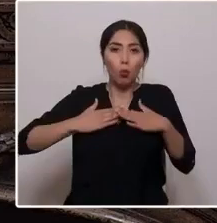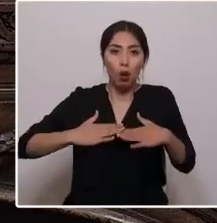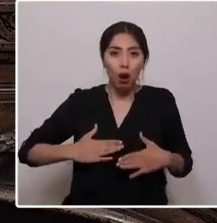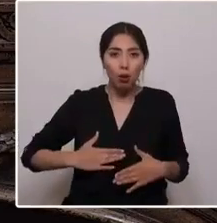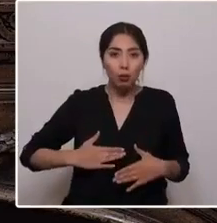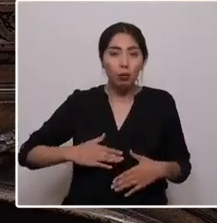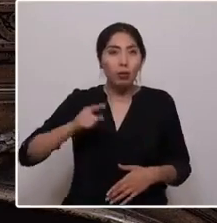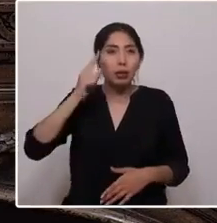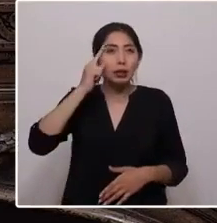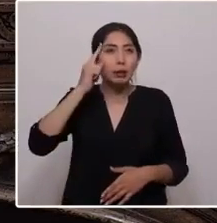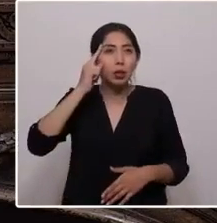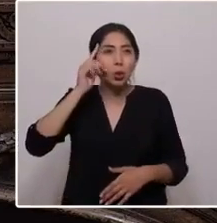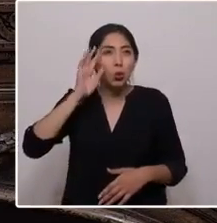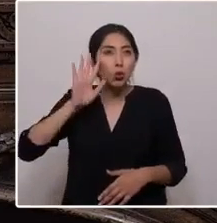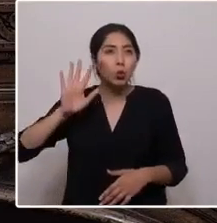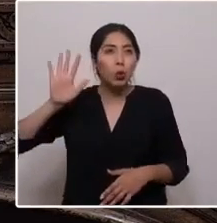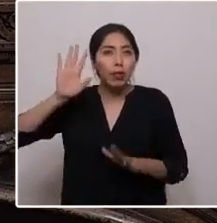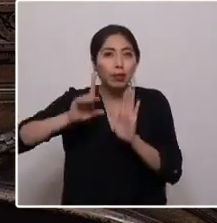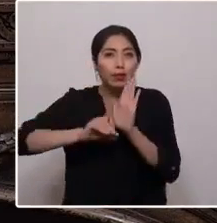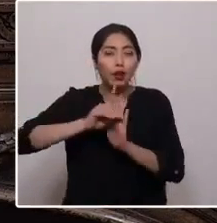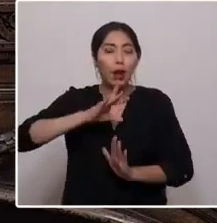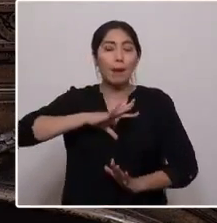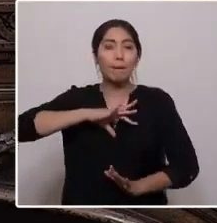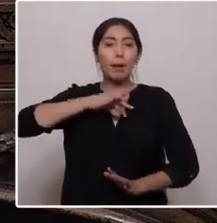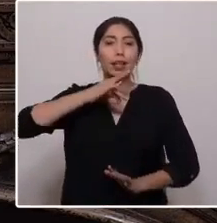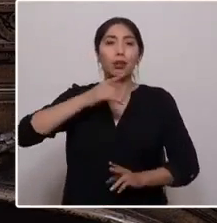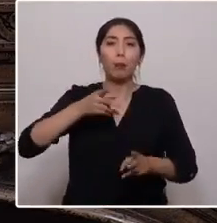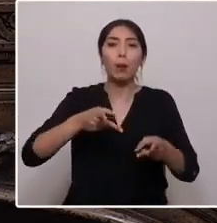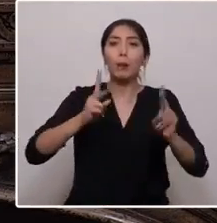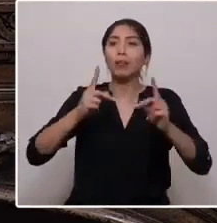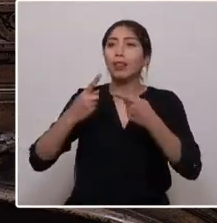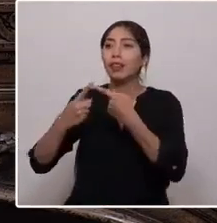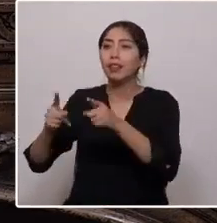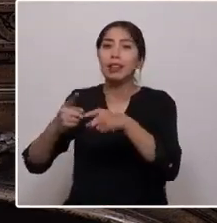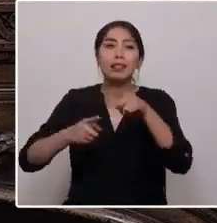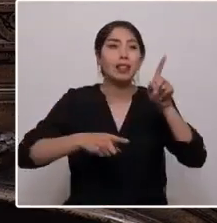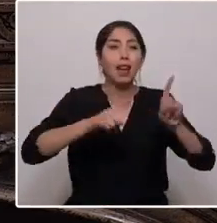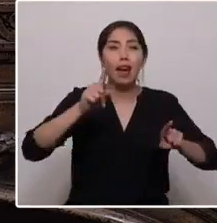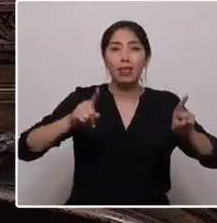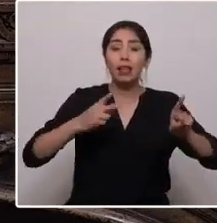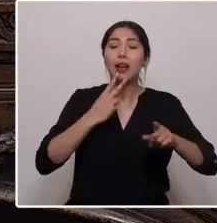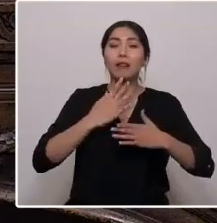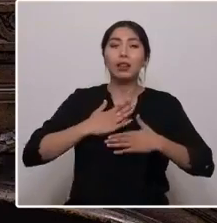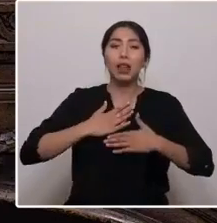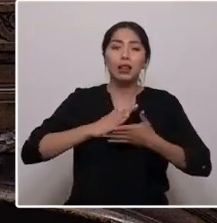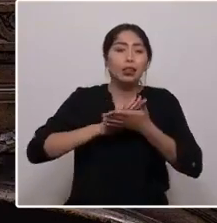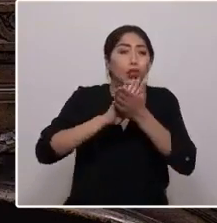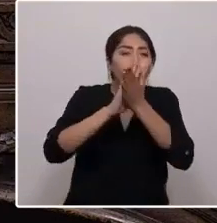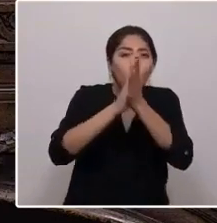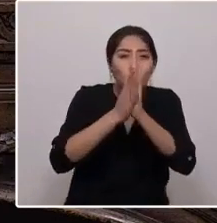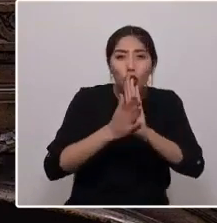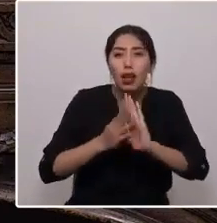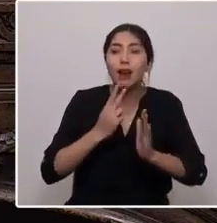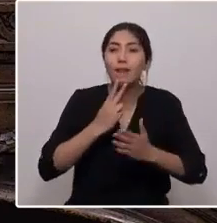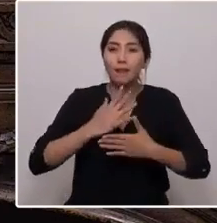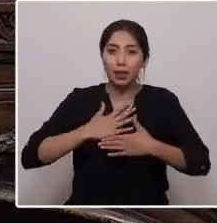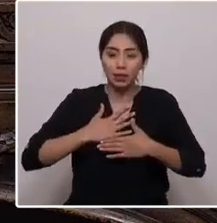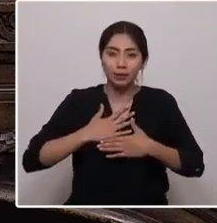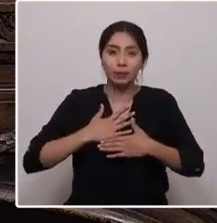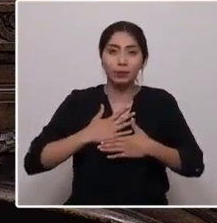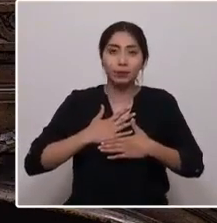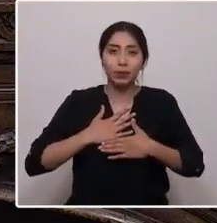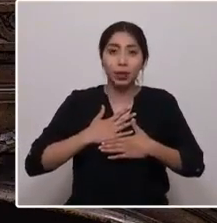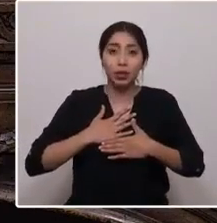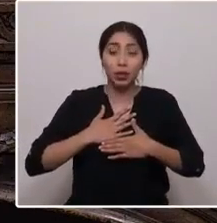espíritu andino que permite la diversidad y la vida de todas las vidas. Desde el territorio que